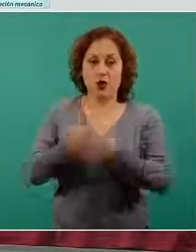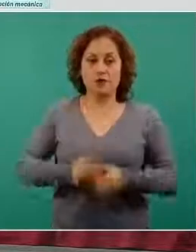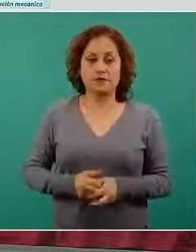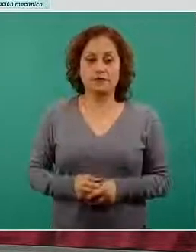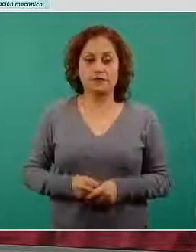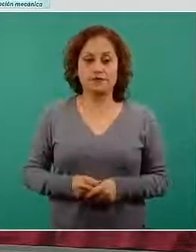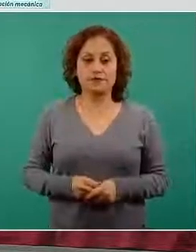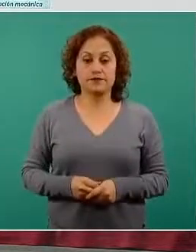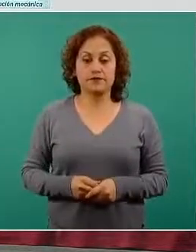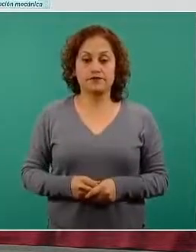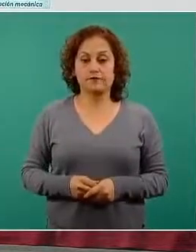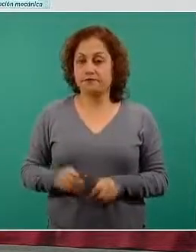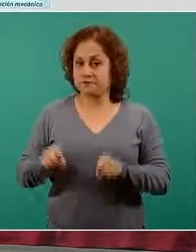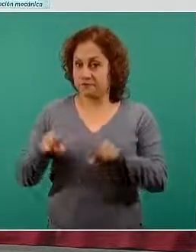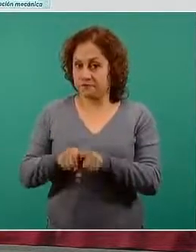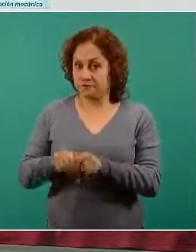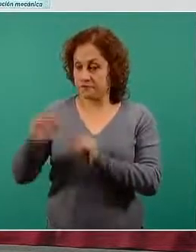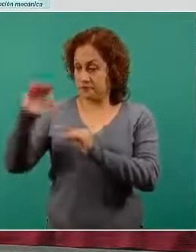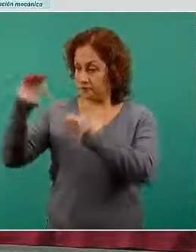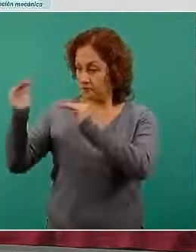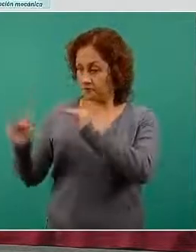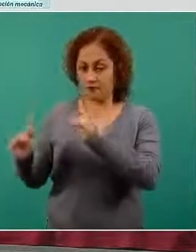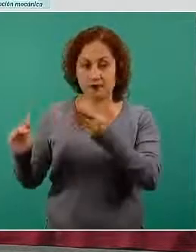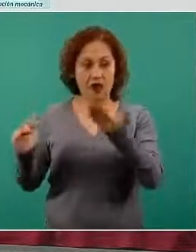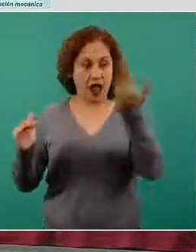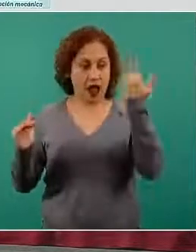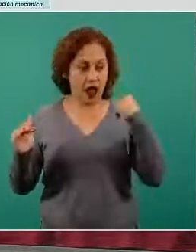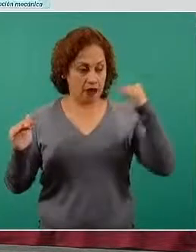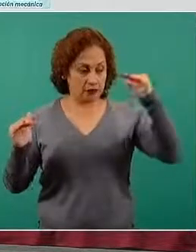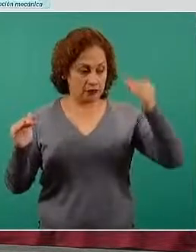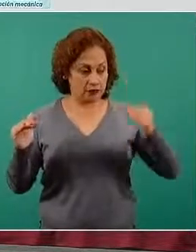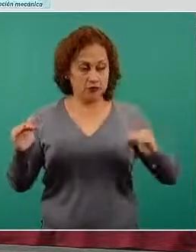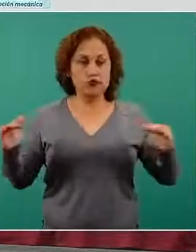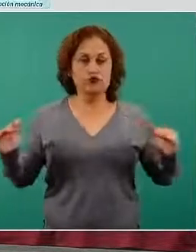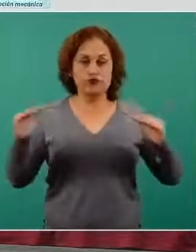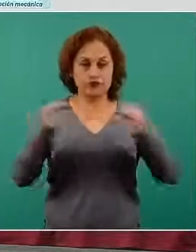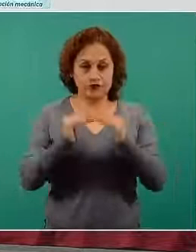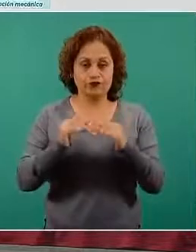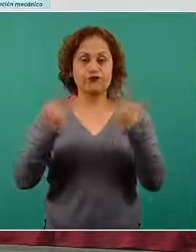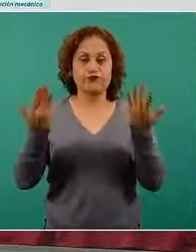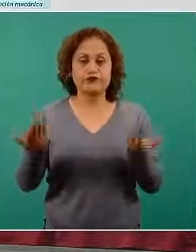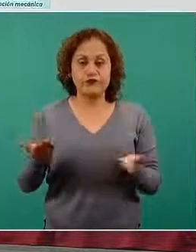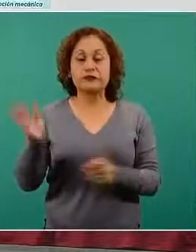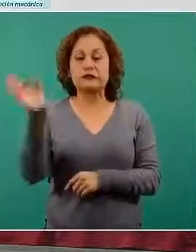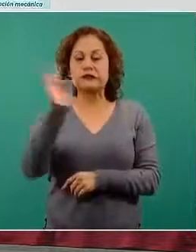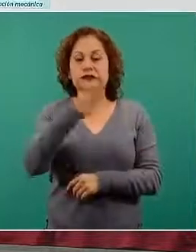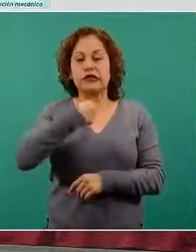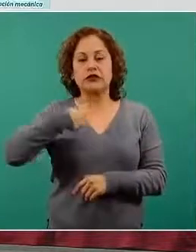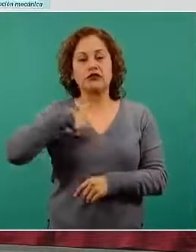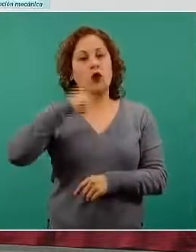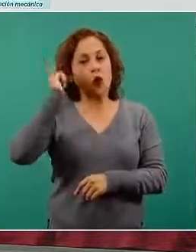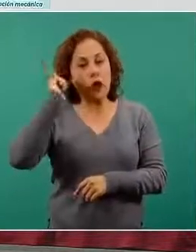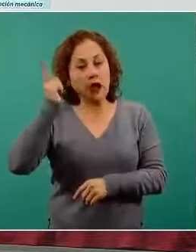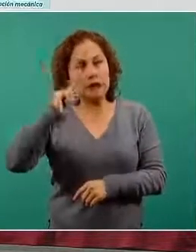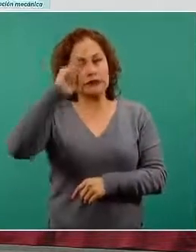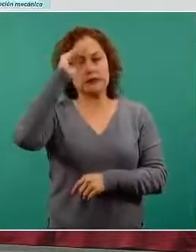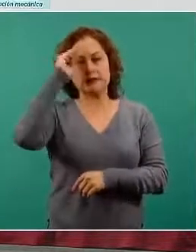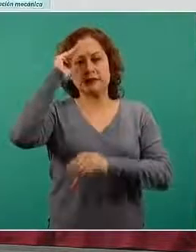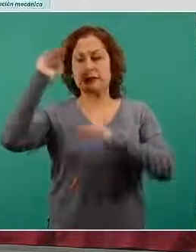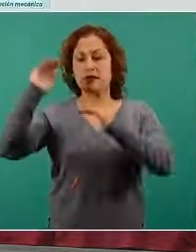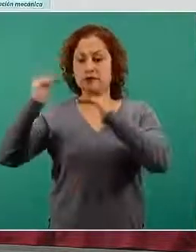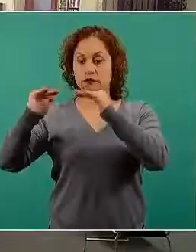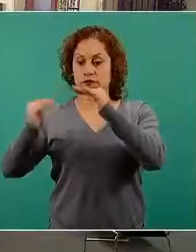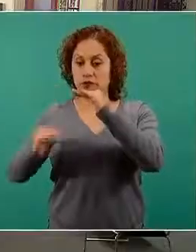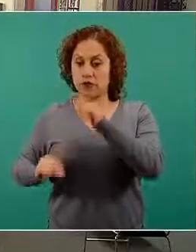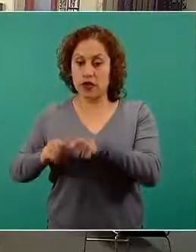cuando concluyó la primera ola. Esperemos que esto siga descendiendo, depende de nosotros, depende de